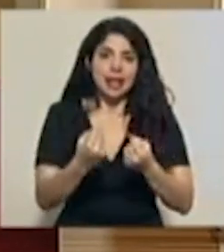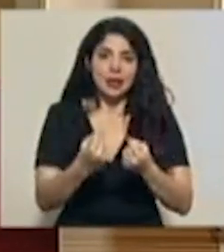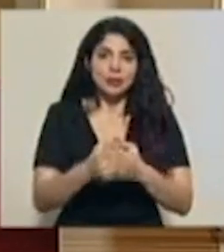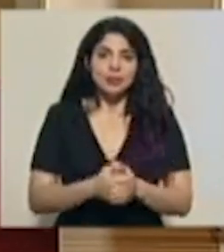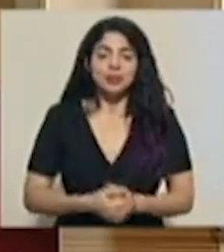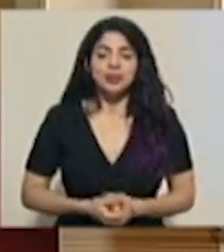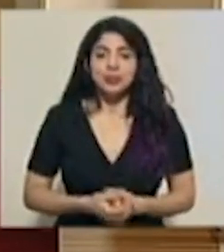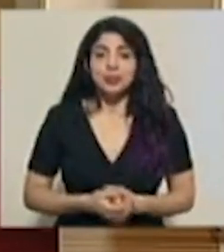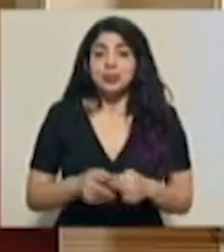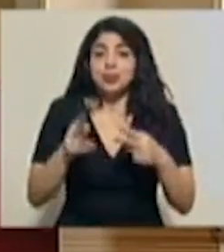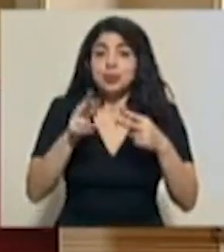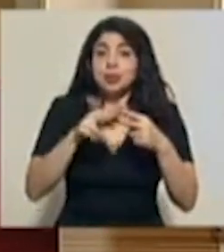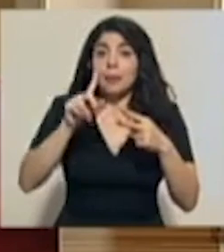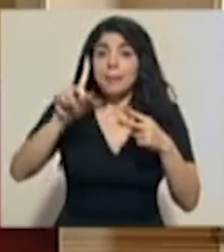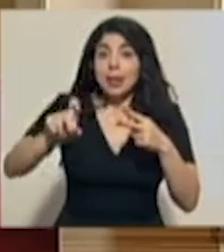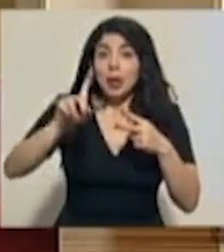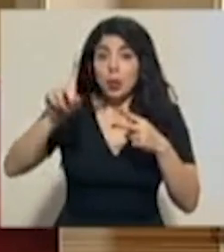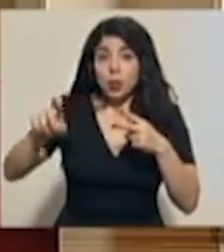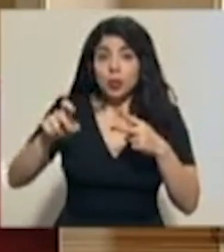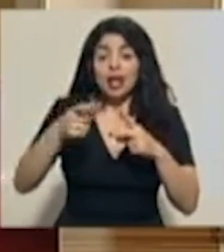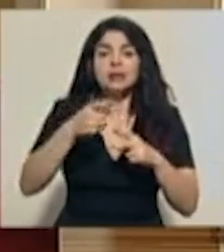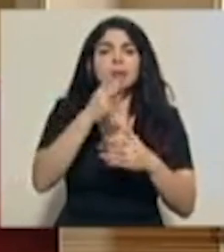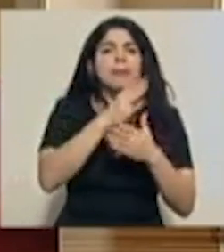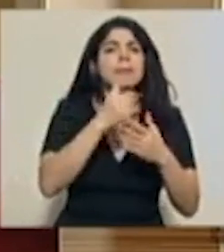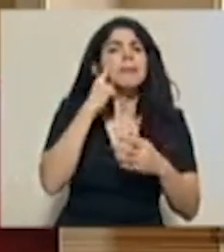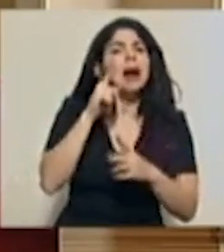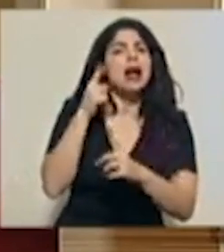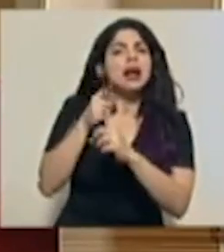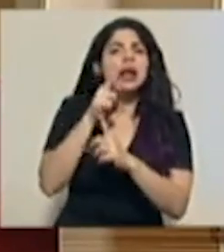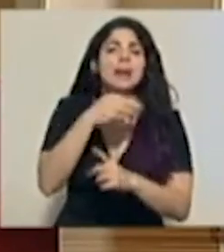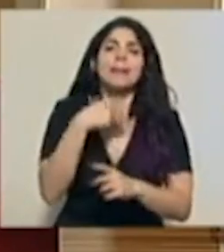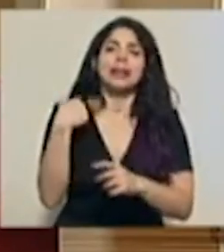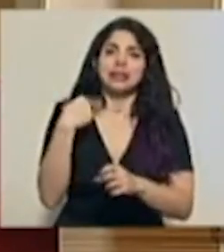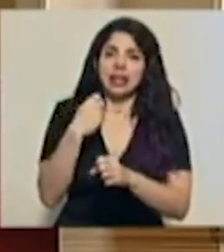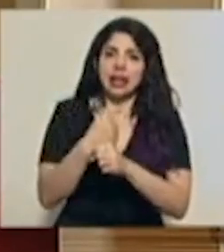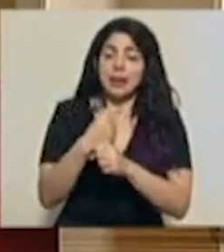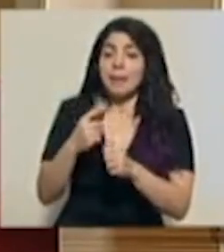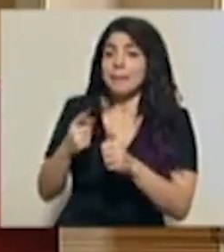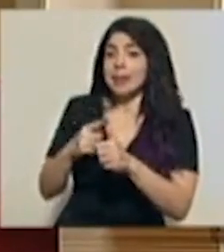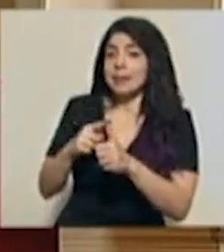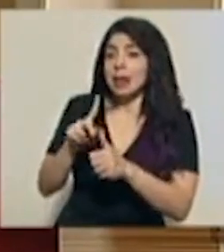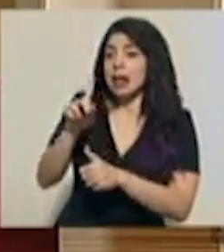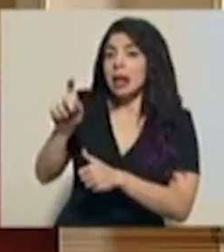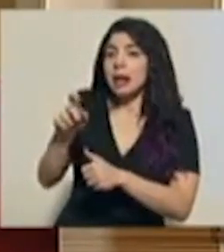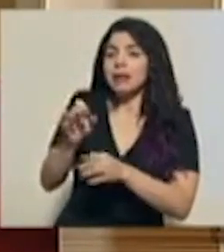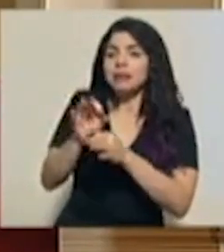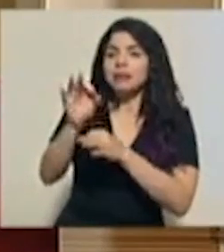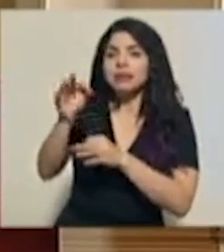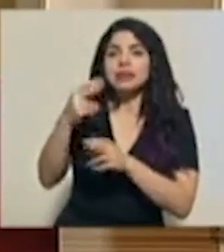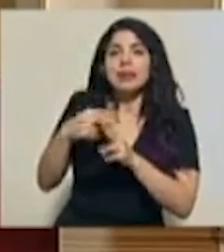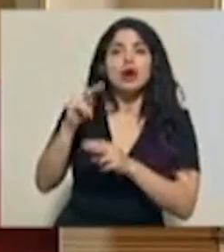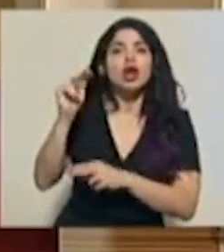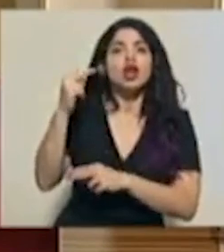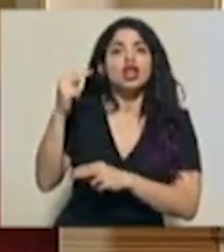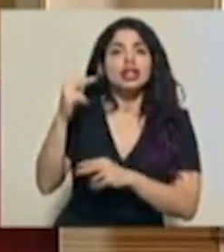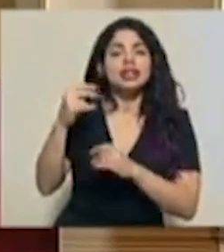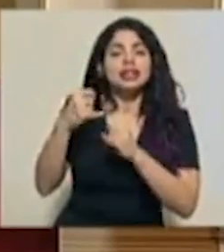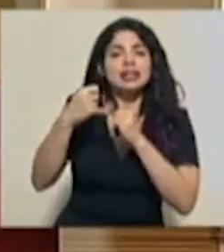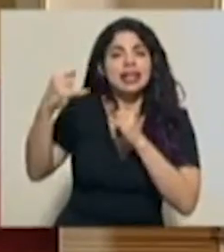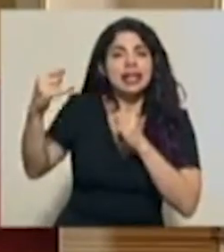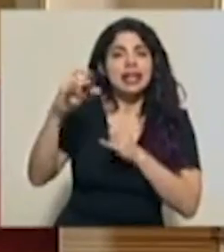Las dos consultas regionales son para la Ministra de Trabajo. La primera la realiza el medio regional Noticias en Línea CR.